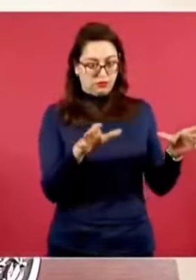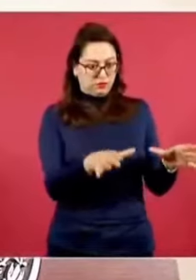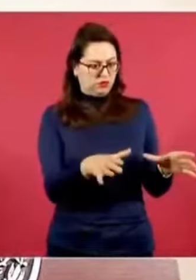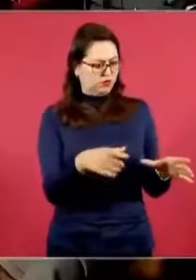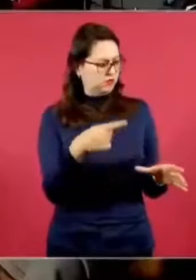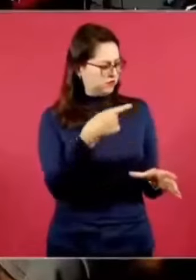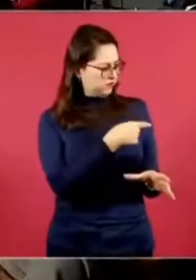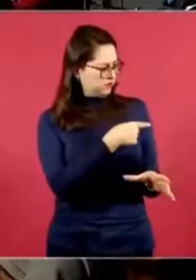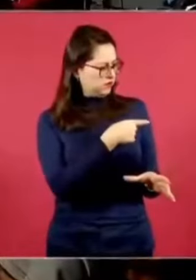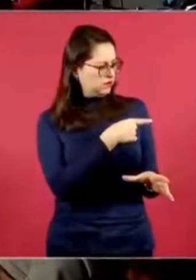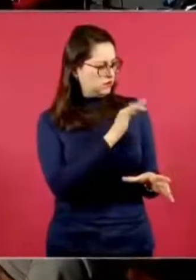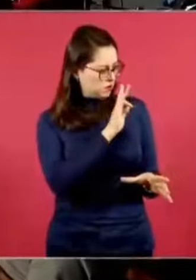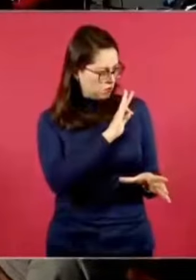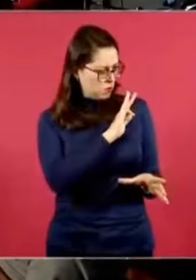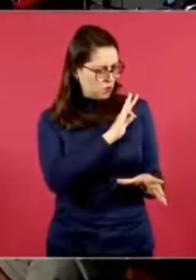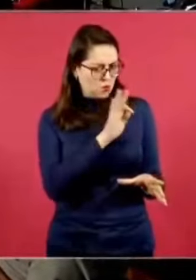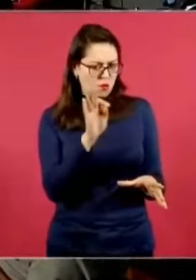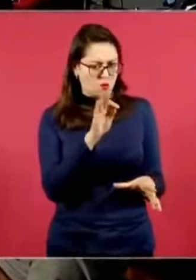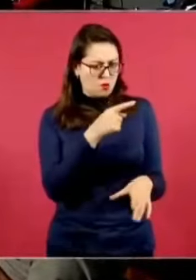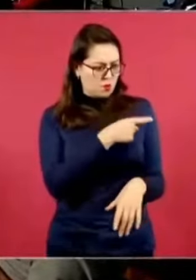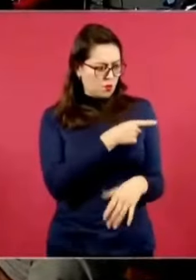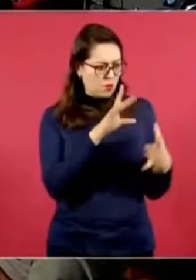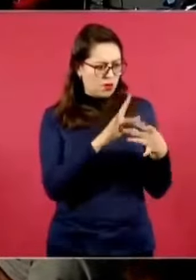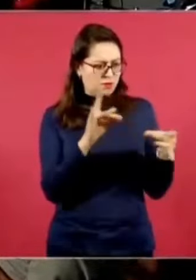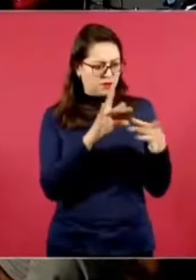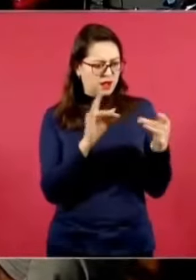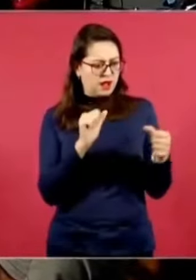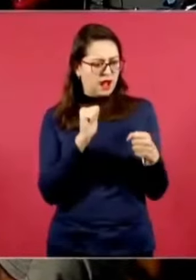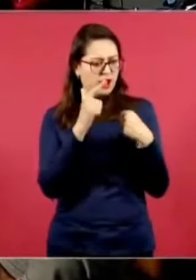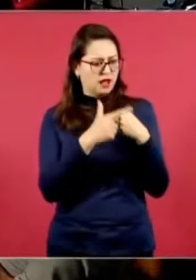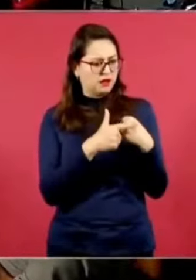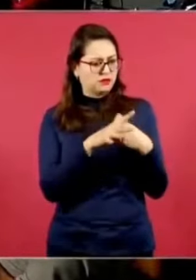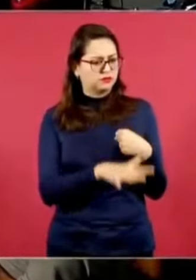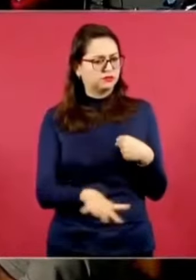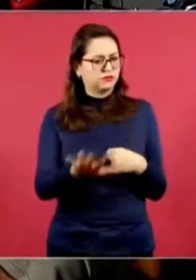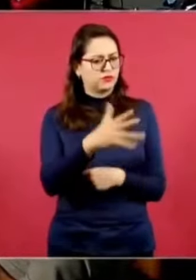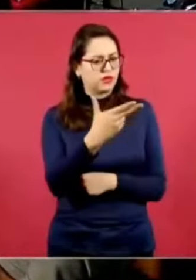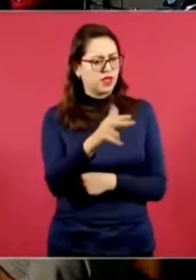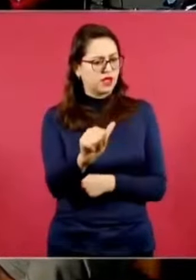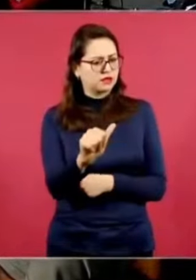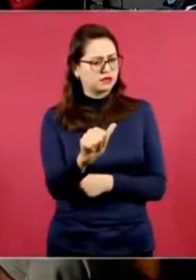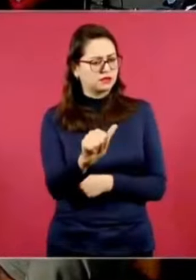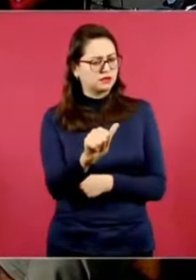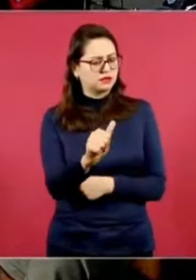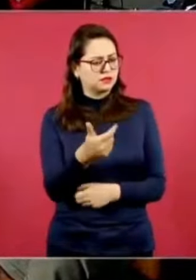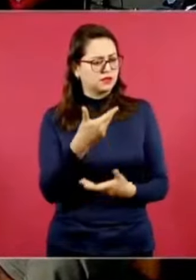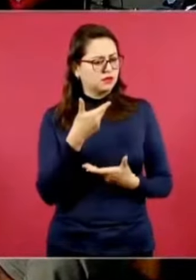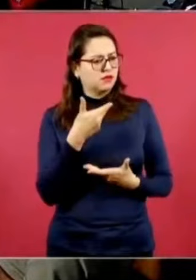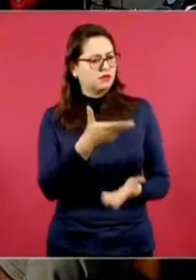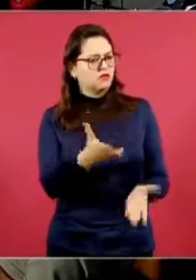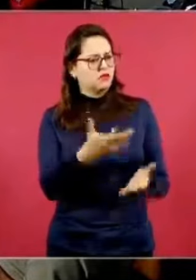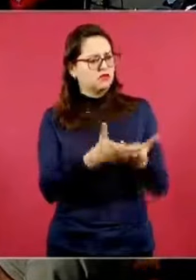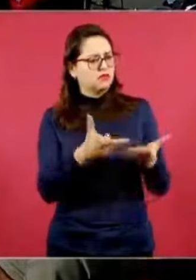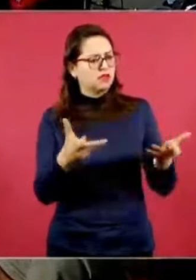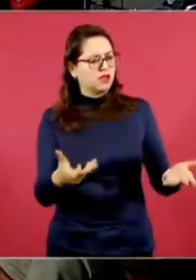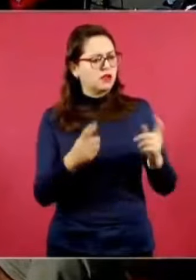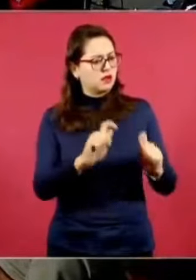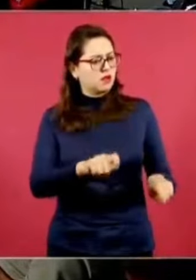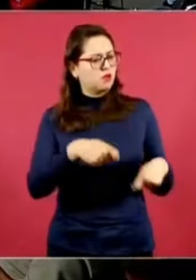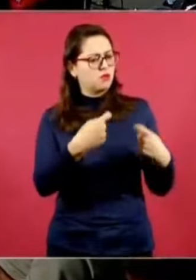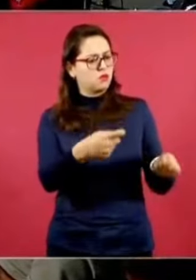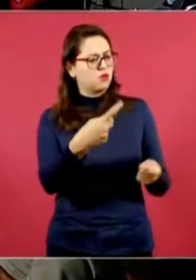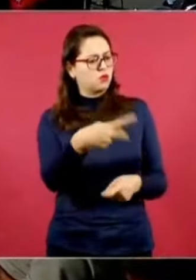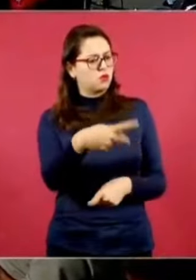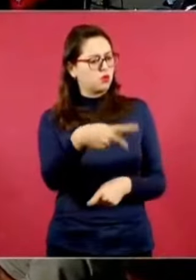puede ser que nos comente cuántas hectáreas se van a entregar a los